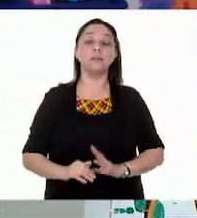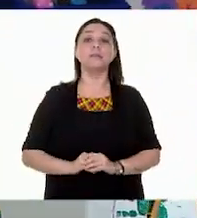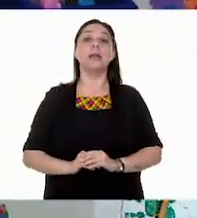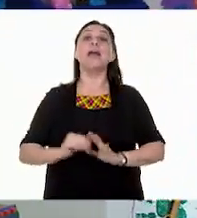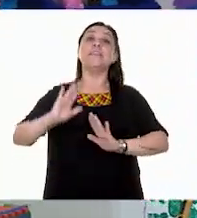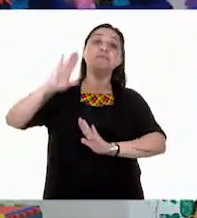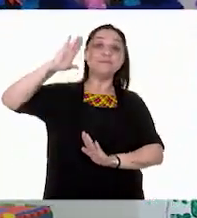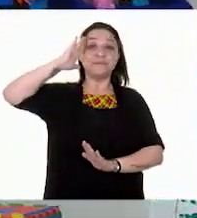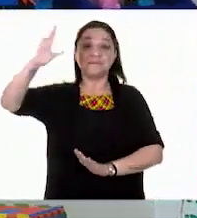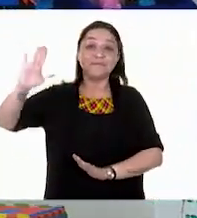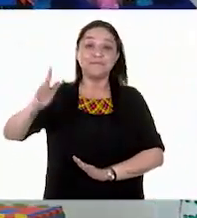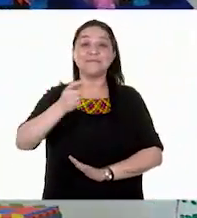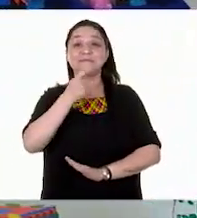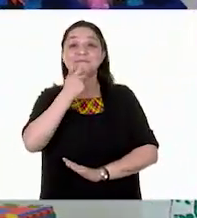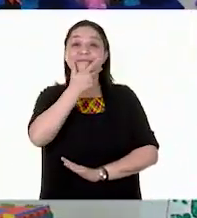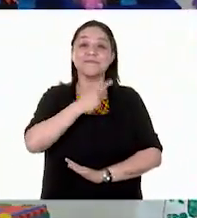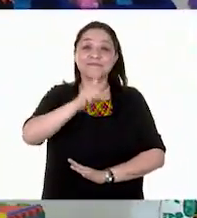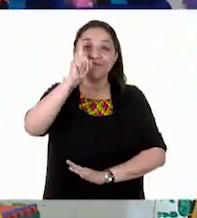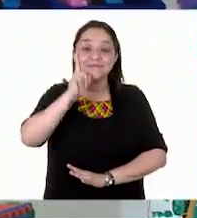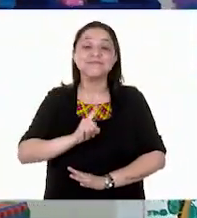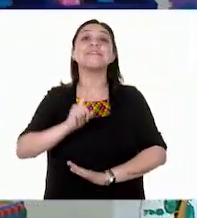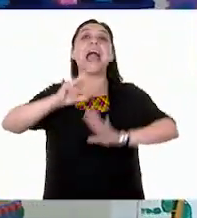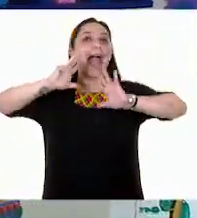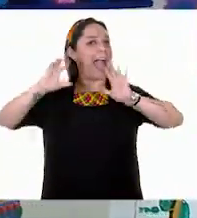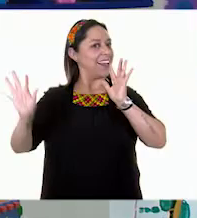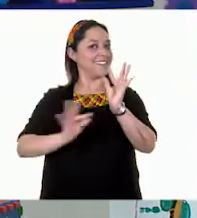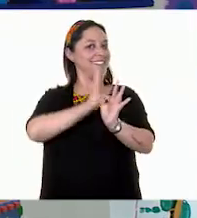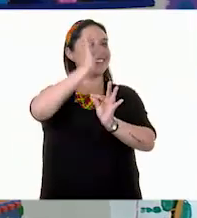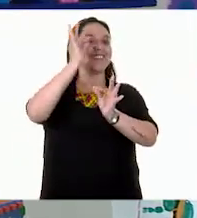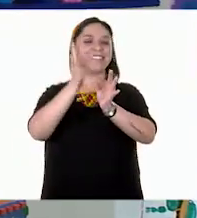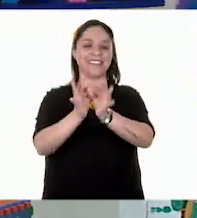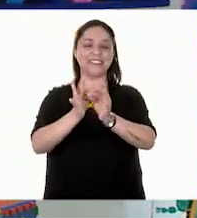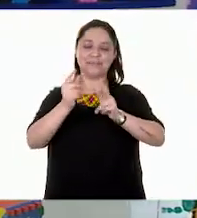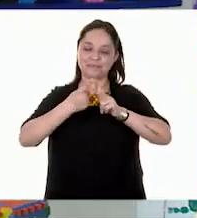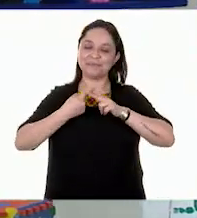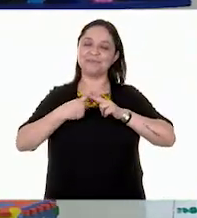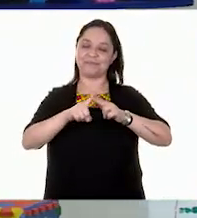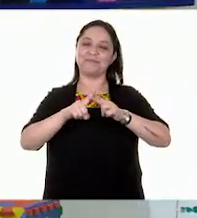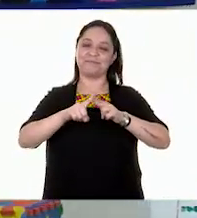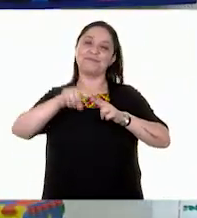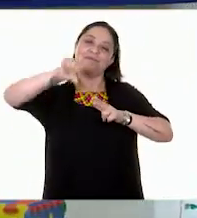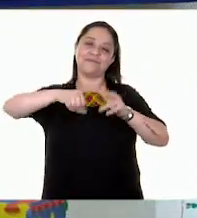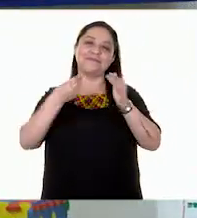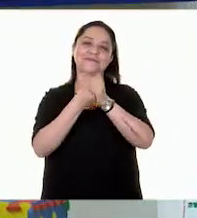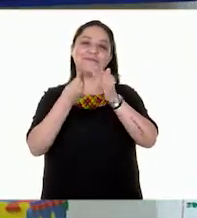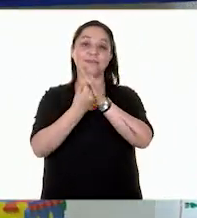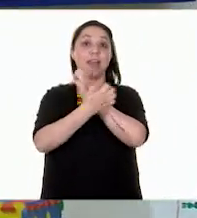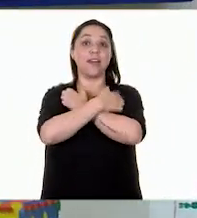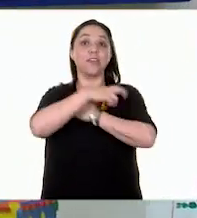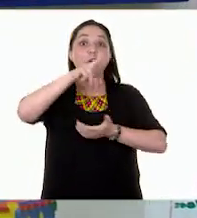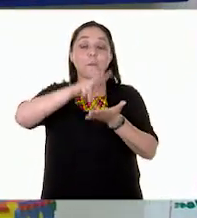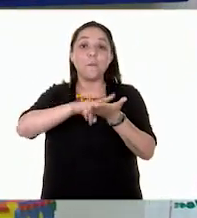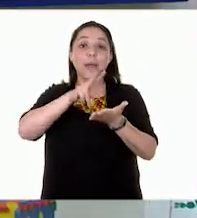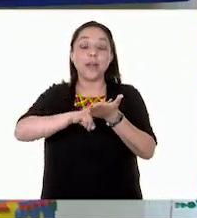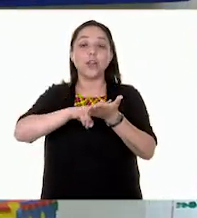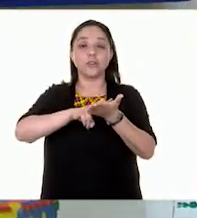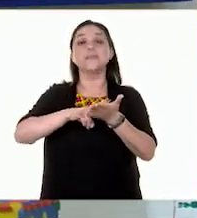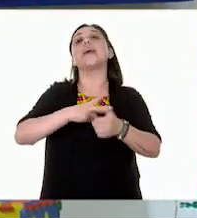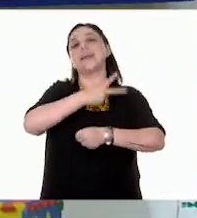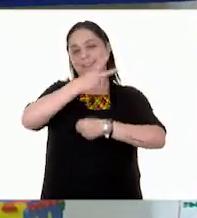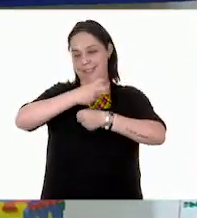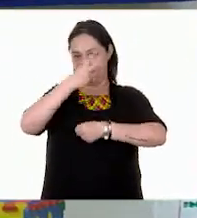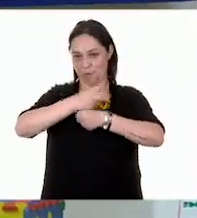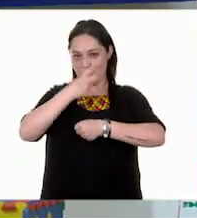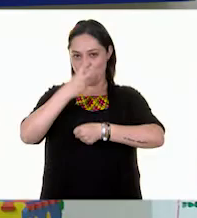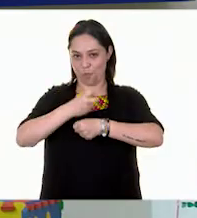¿Qué tal, niñas y niños? Ya estamos listas y listos para iniciar una nueva clase de formación cívica y ética para segundo grado de